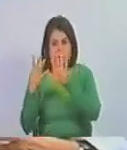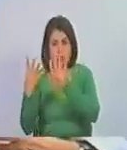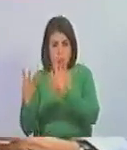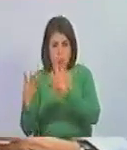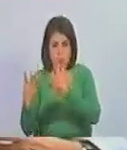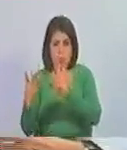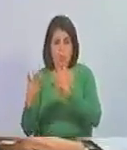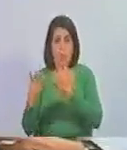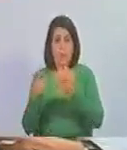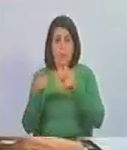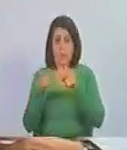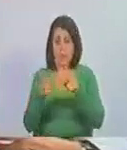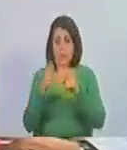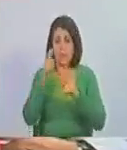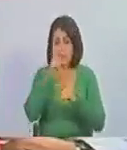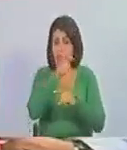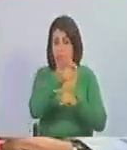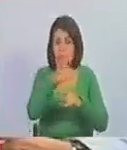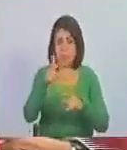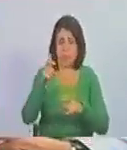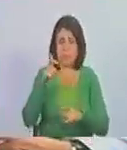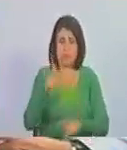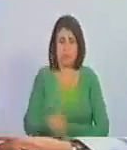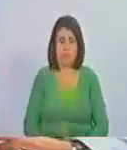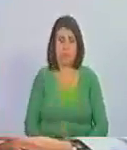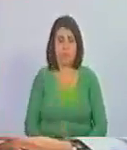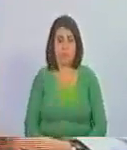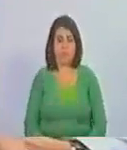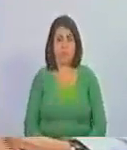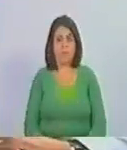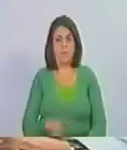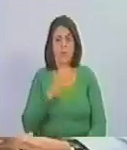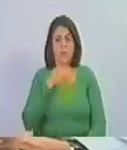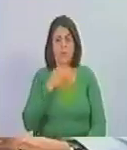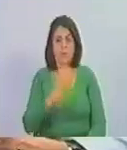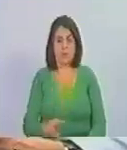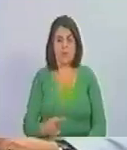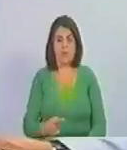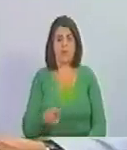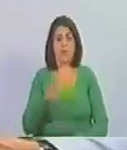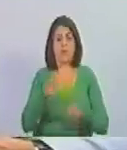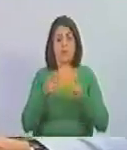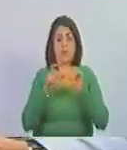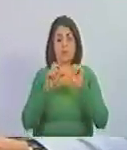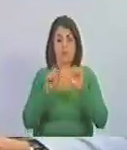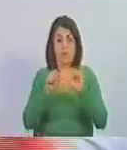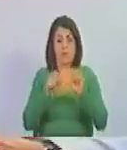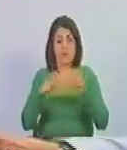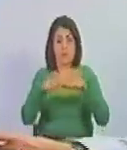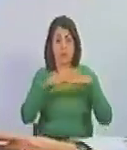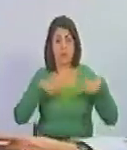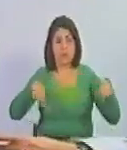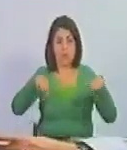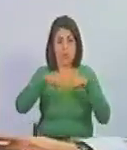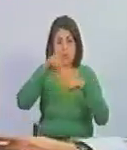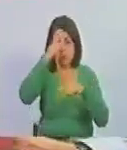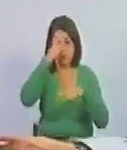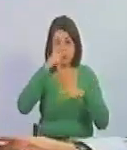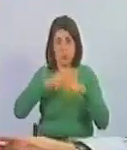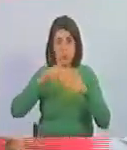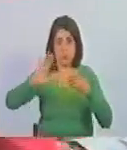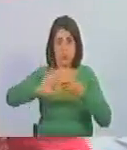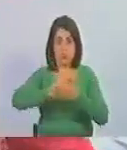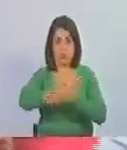en donde este pueblo zarandió al punto físico y lo agotó